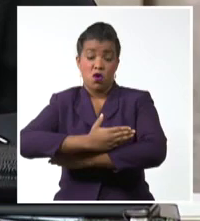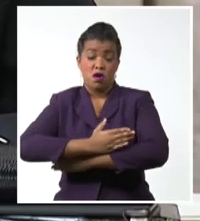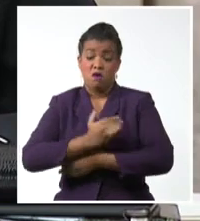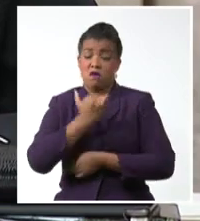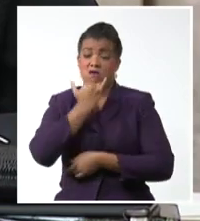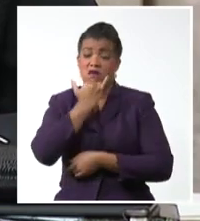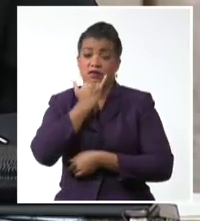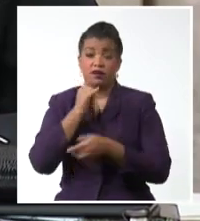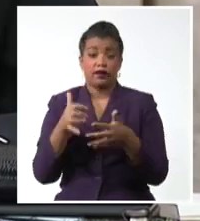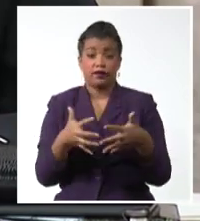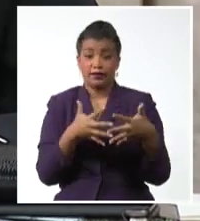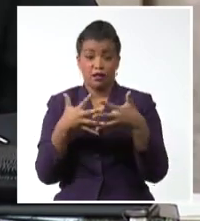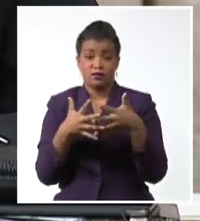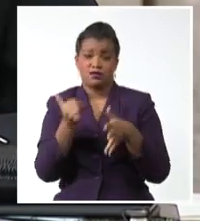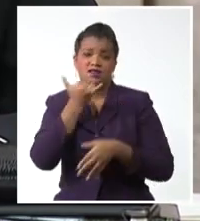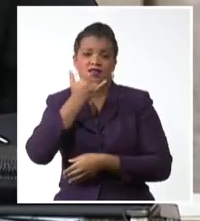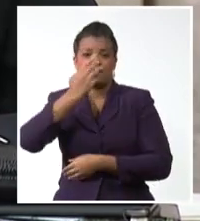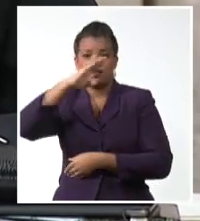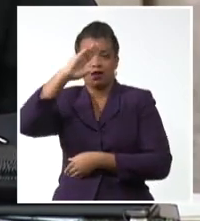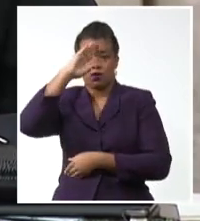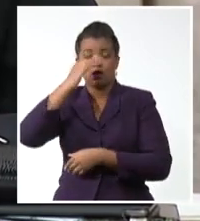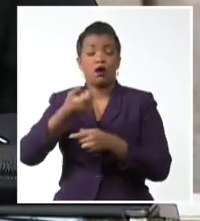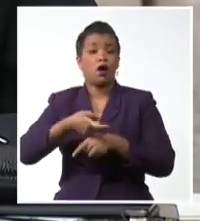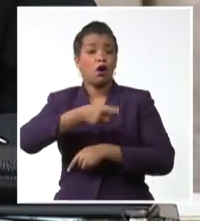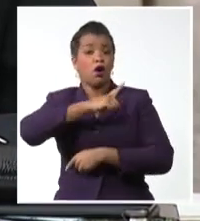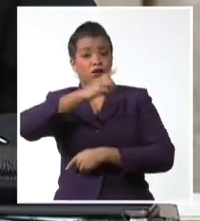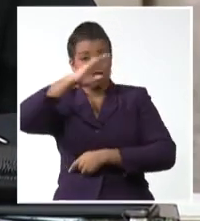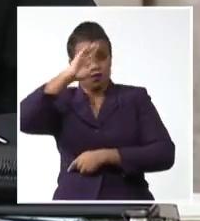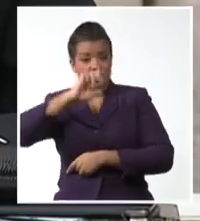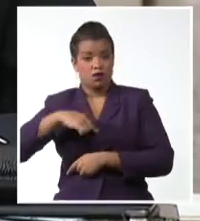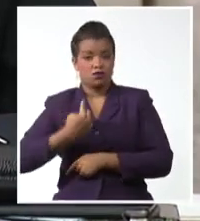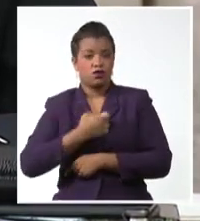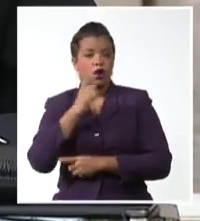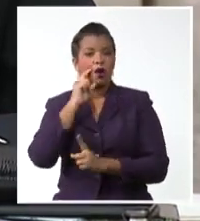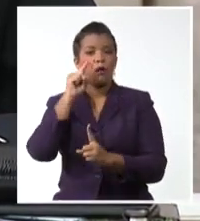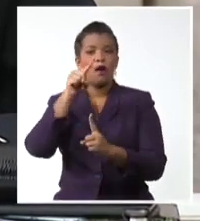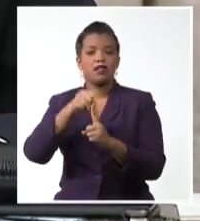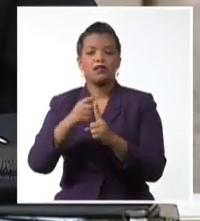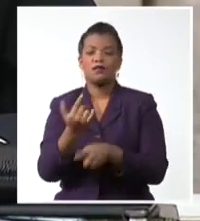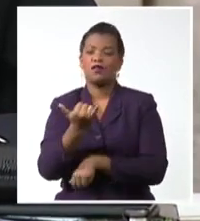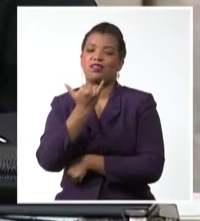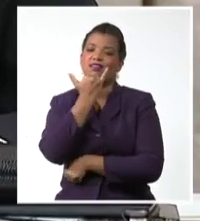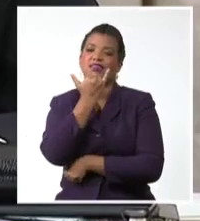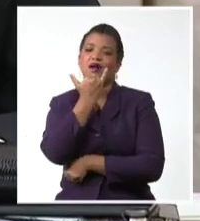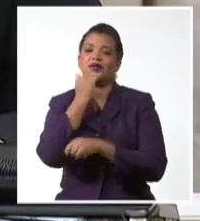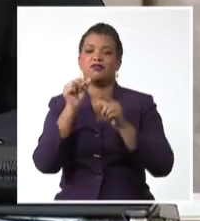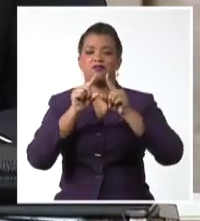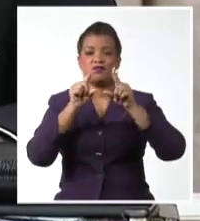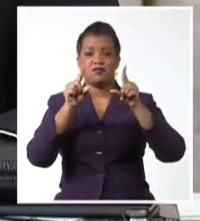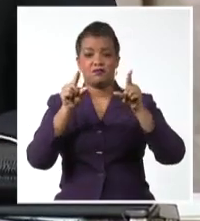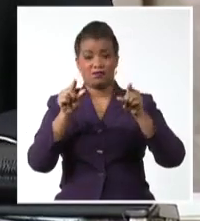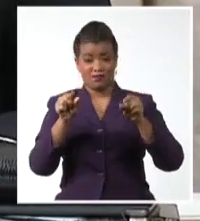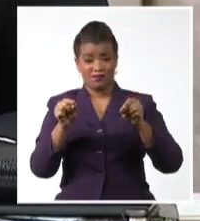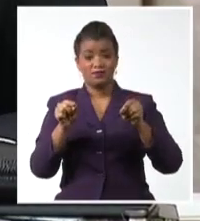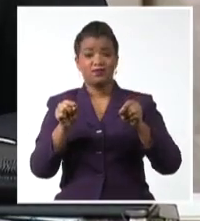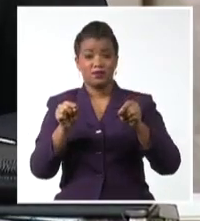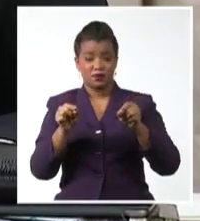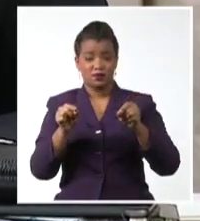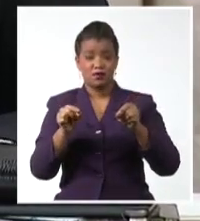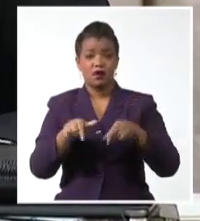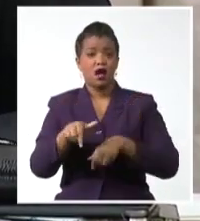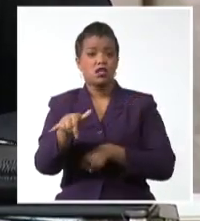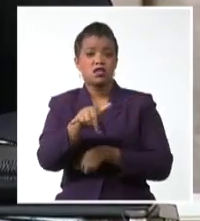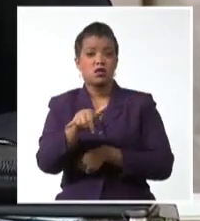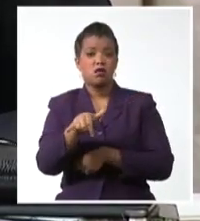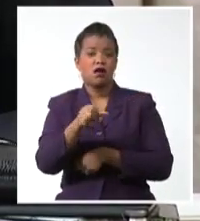estadounidense de hostilidad contra Cuba busca causar daños a la nación en su conjunto con el ánimo de